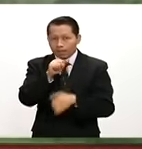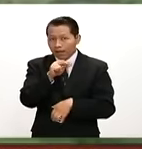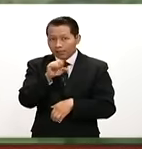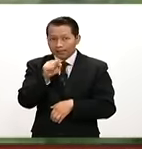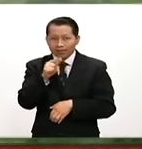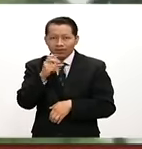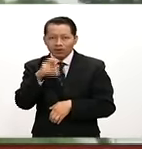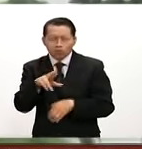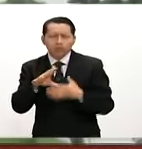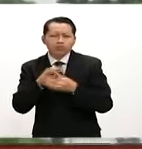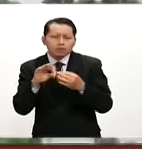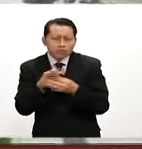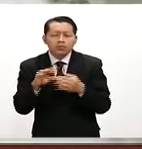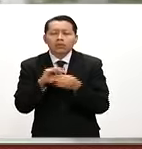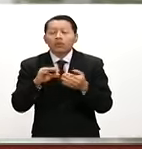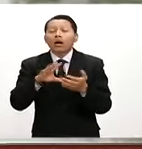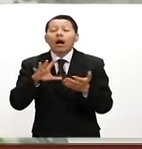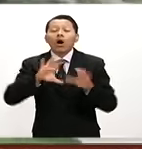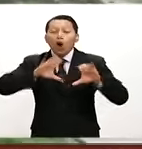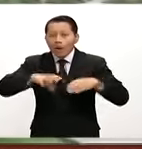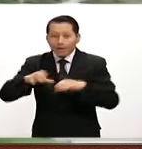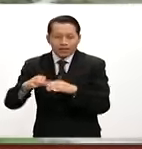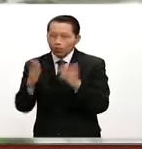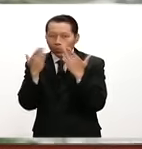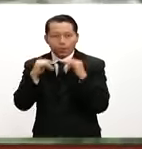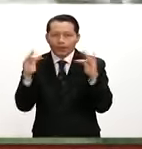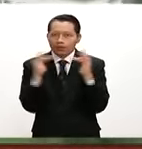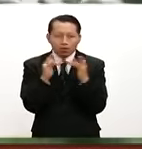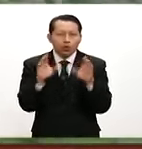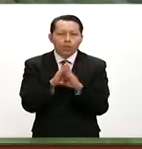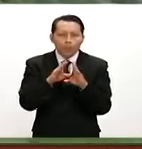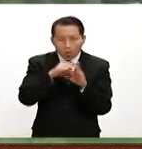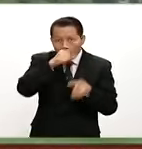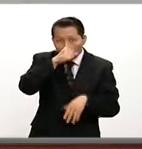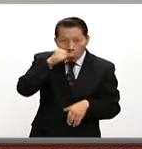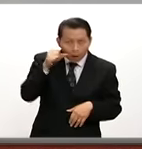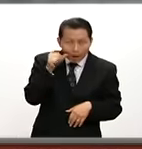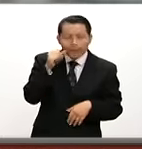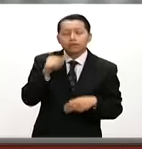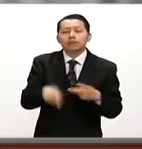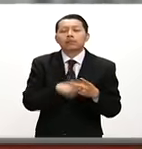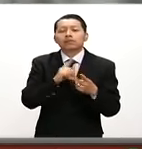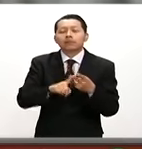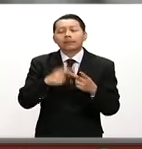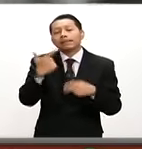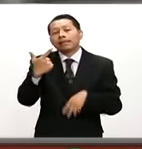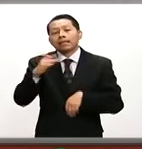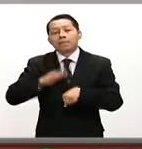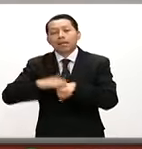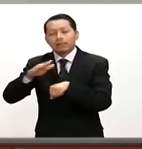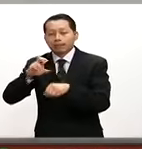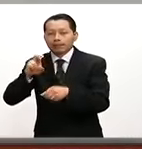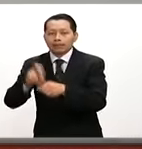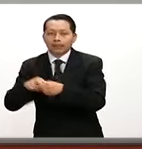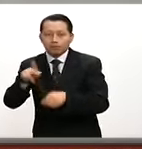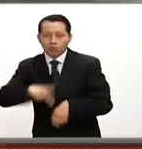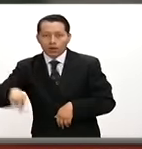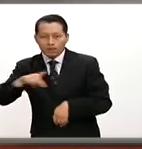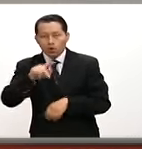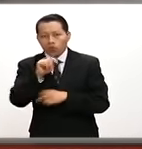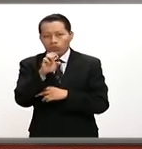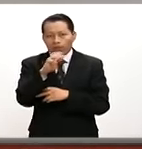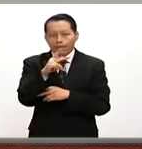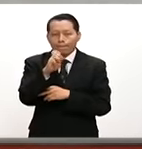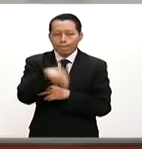comunidades están incomunicadas, dos de ellas en la localidad de Benito Juárez y siete más en poblados de Tecpan de